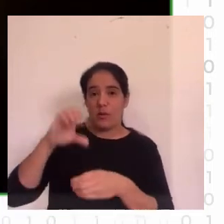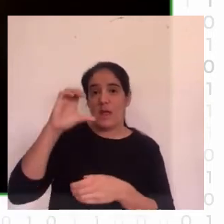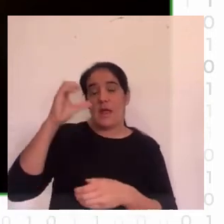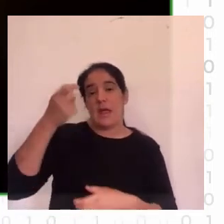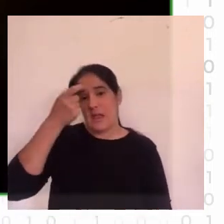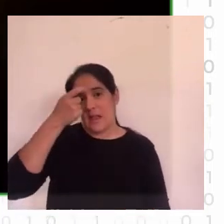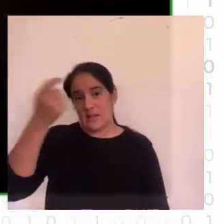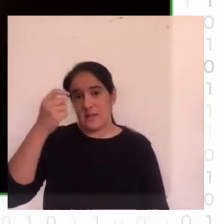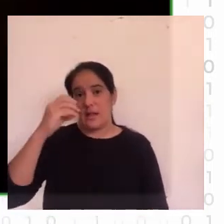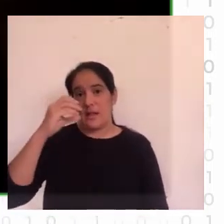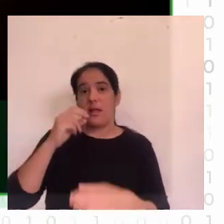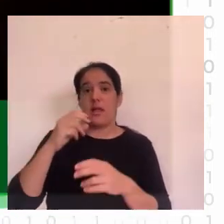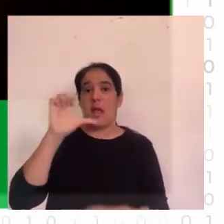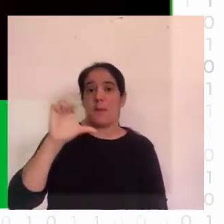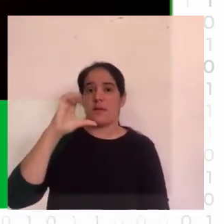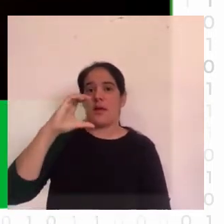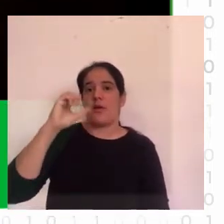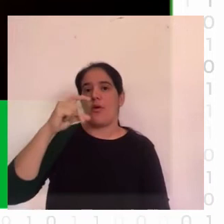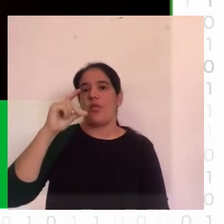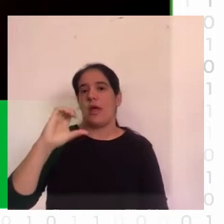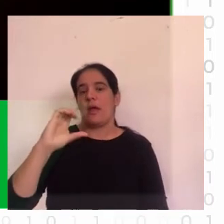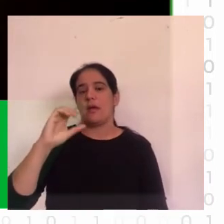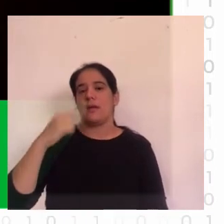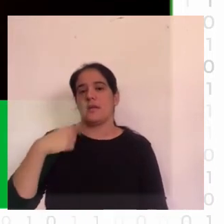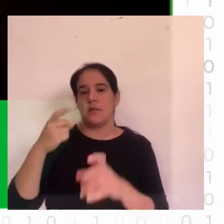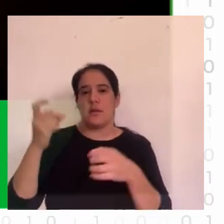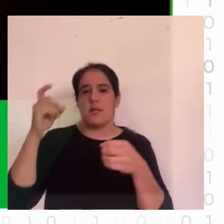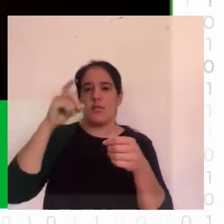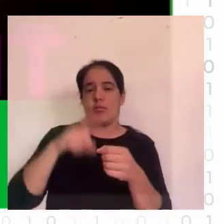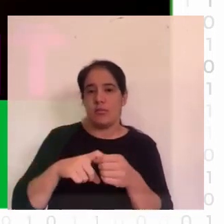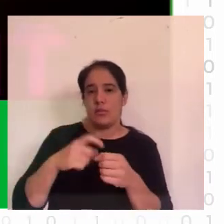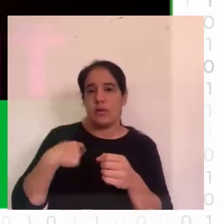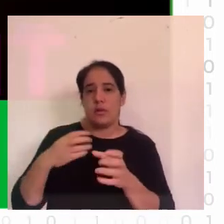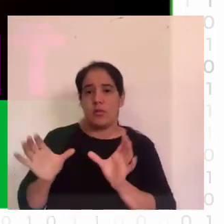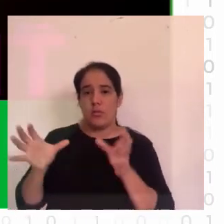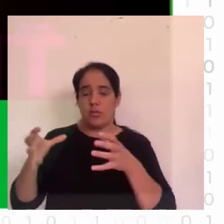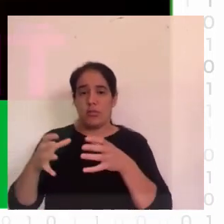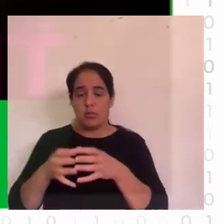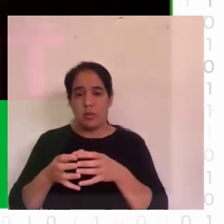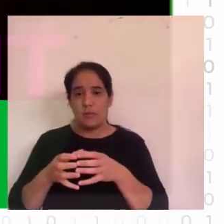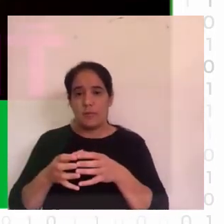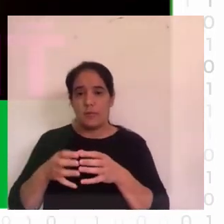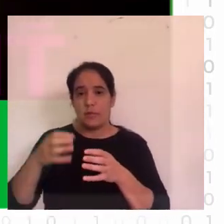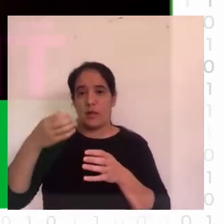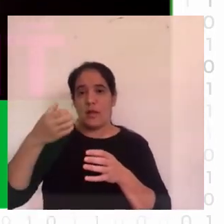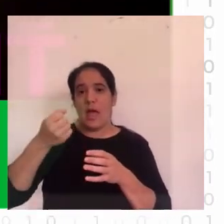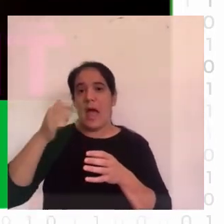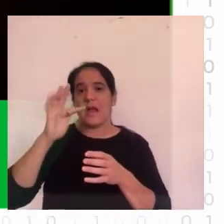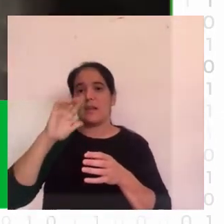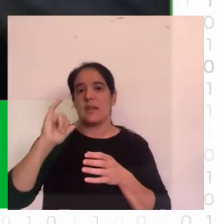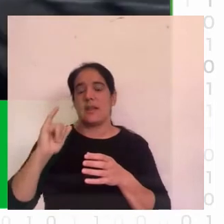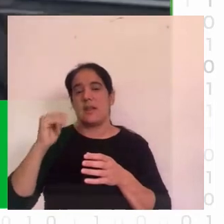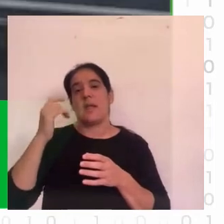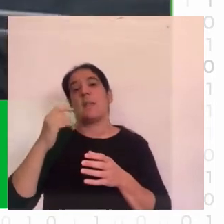-directora de Arts in Tech en Uruguay y formo parte de un colectivo interdisciplinario llamado ANS arte neurociencia y tecnología